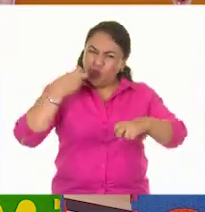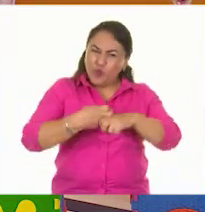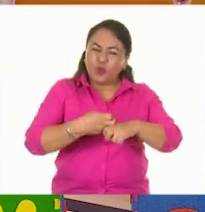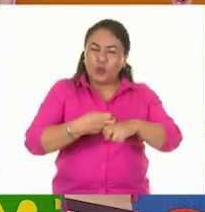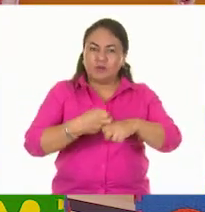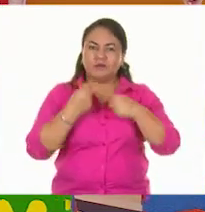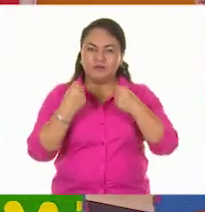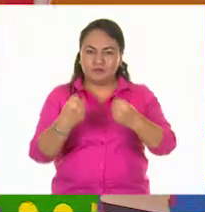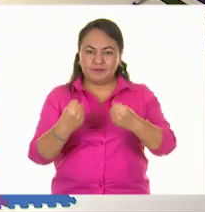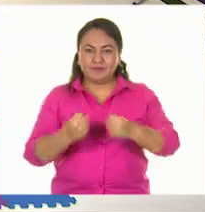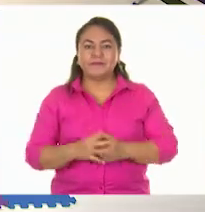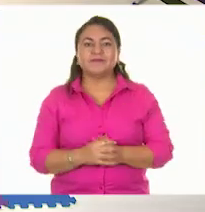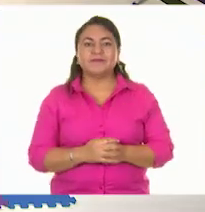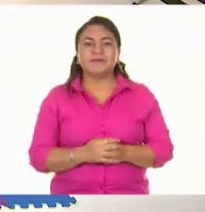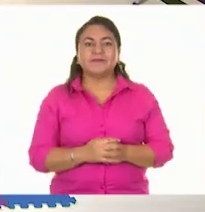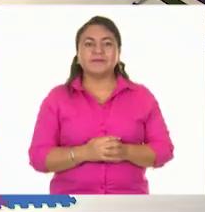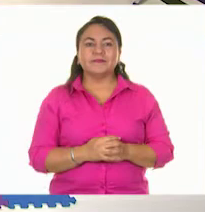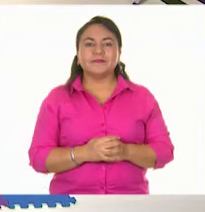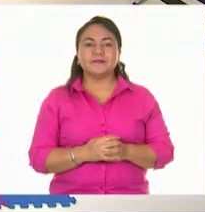rigidez. Ajá.